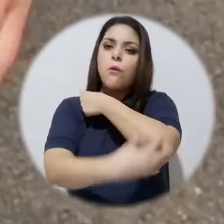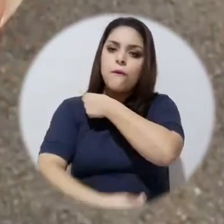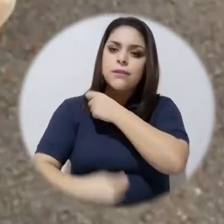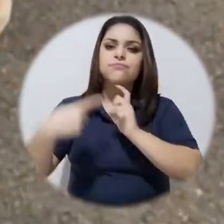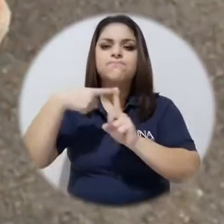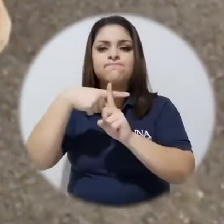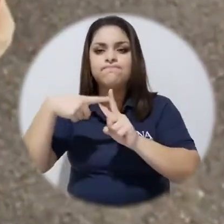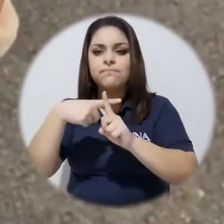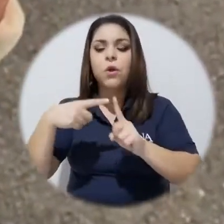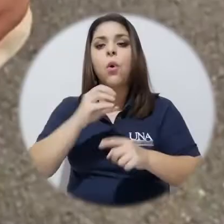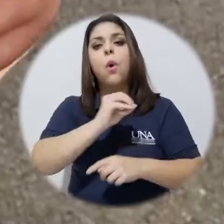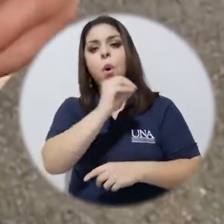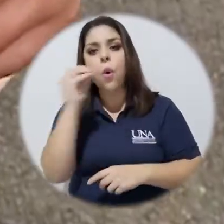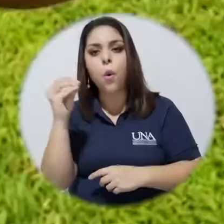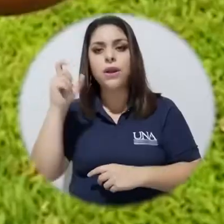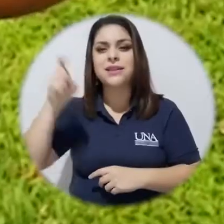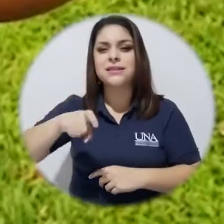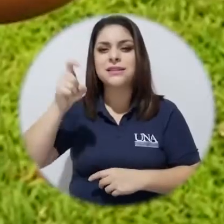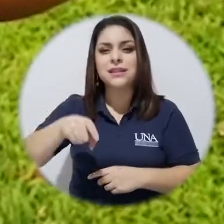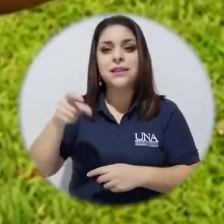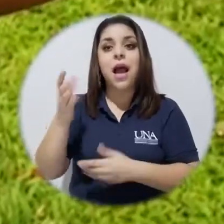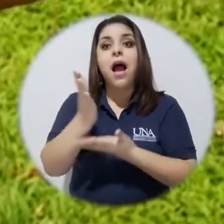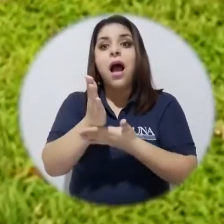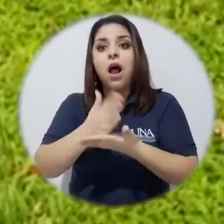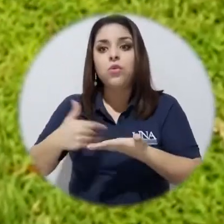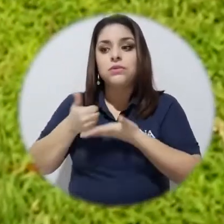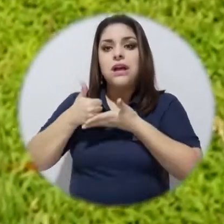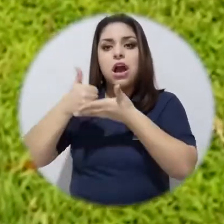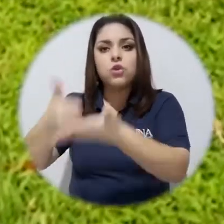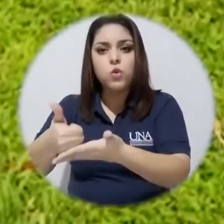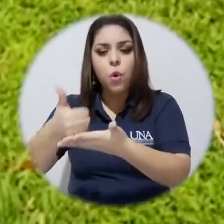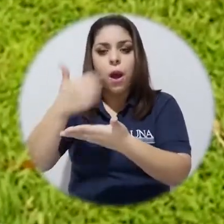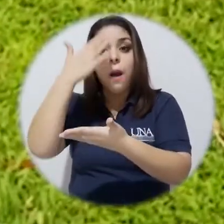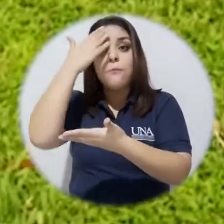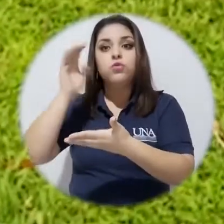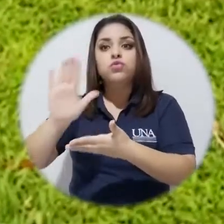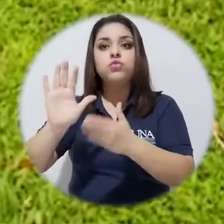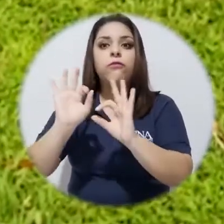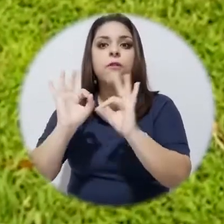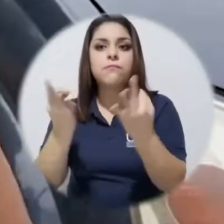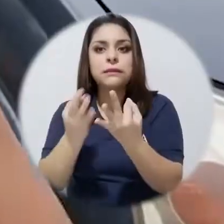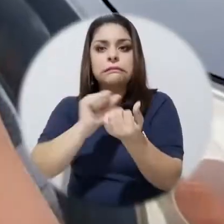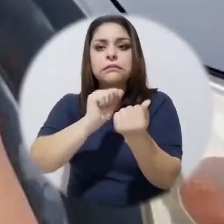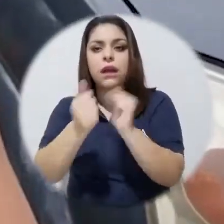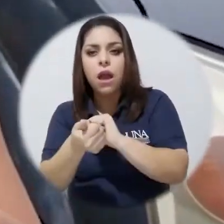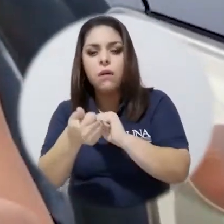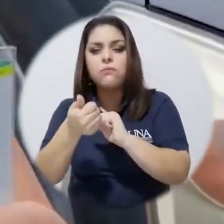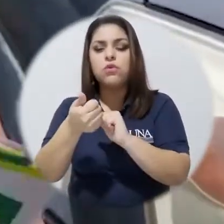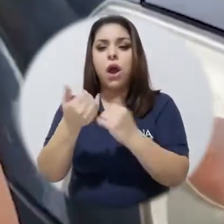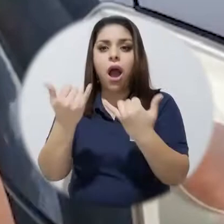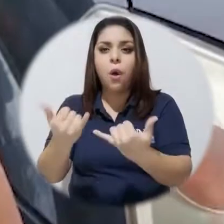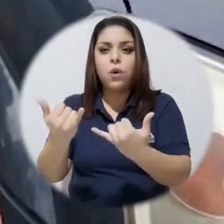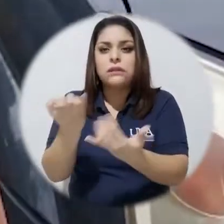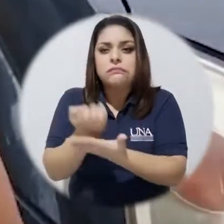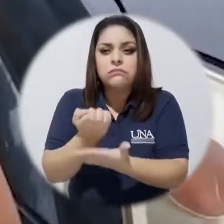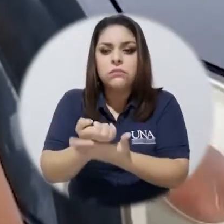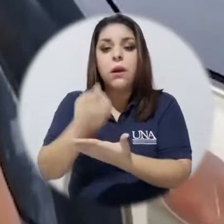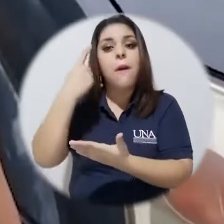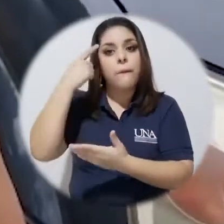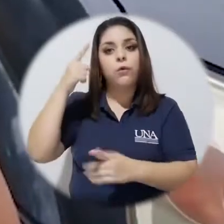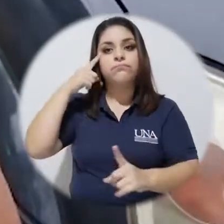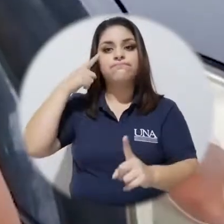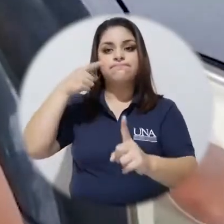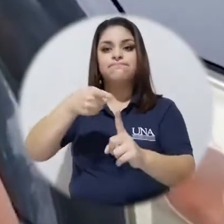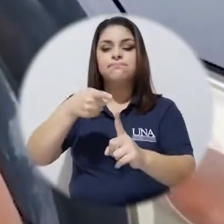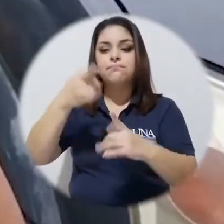algún beneficio por un cambio de situación económica producto de la pandemia, están